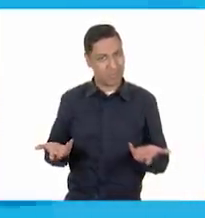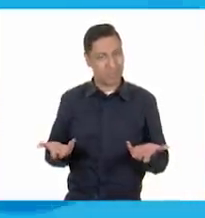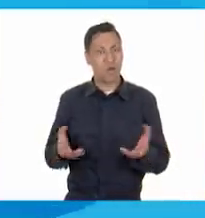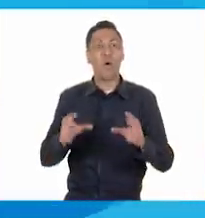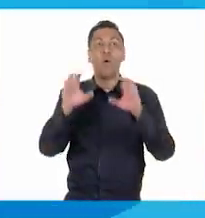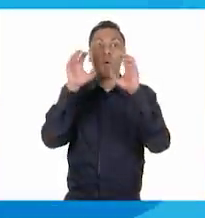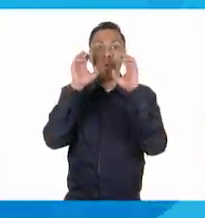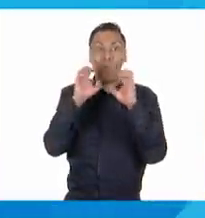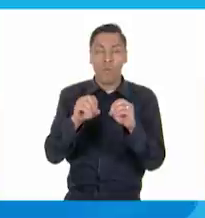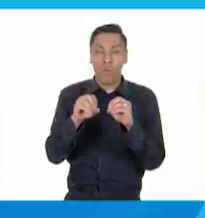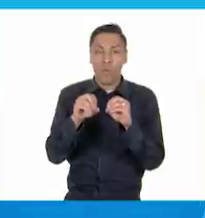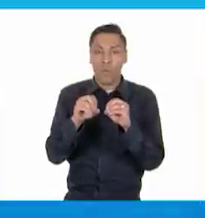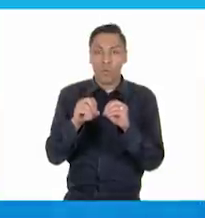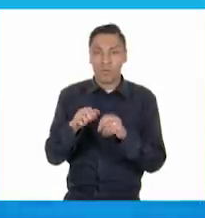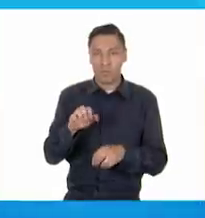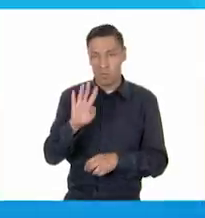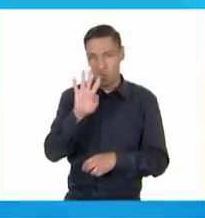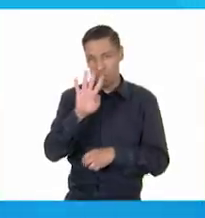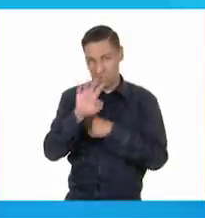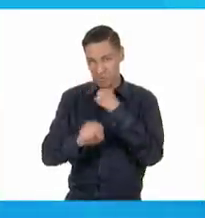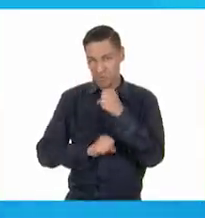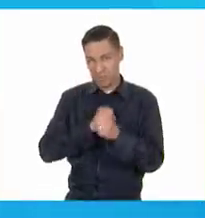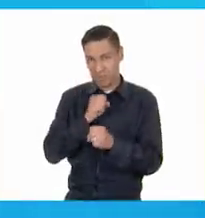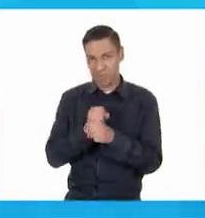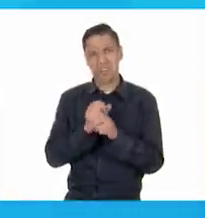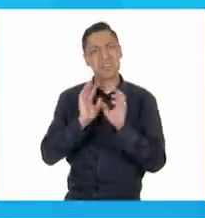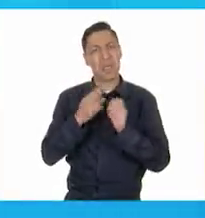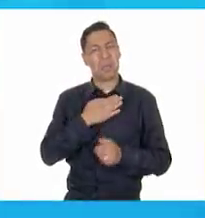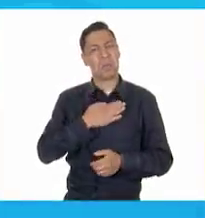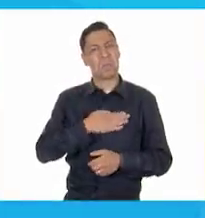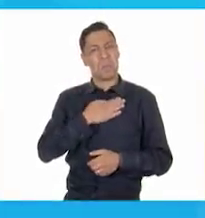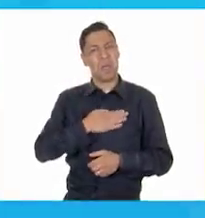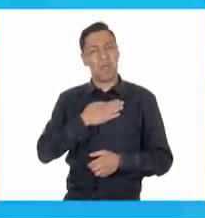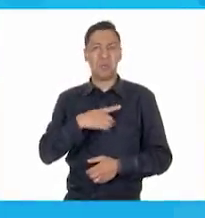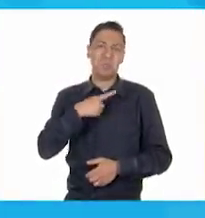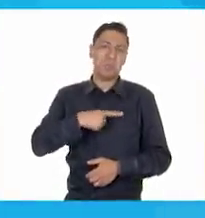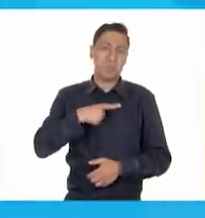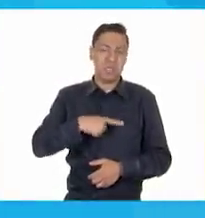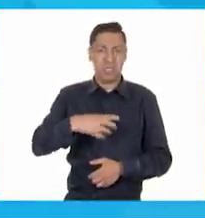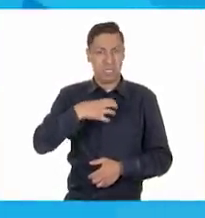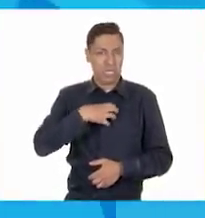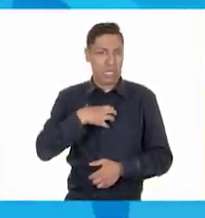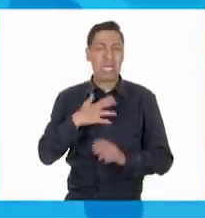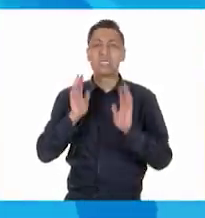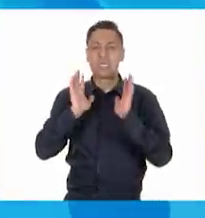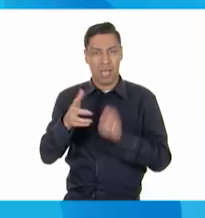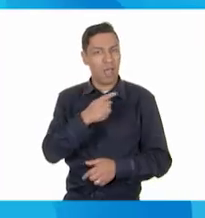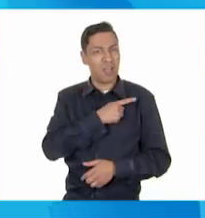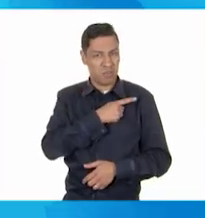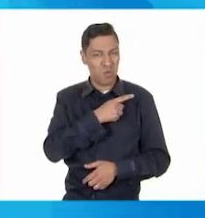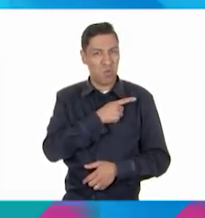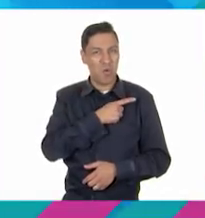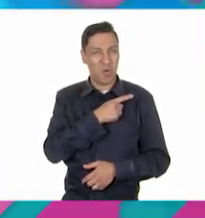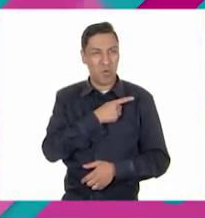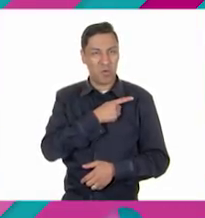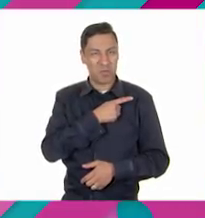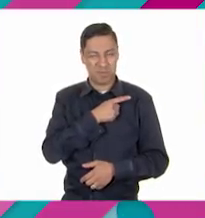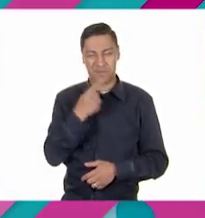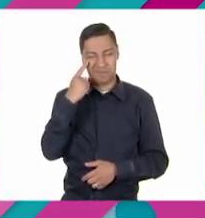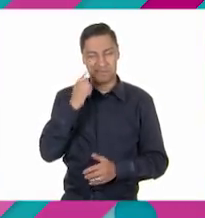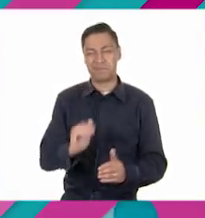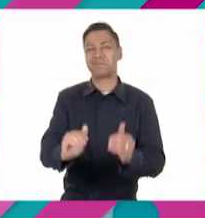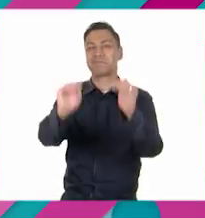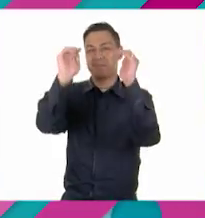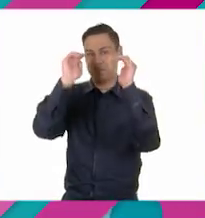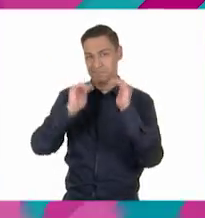También algo importante es que a esta edad podemos empezar a ir al baño solos. Ah. Muy bien. Voy a pegar mi siguiente imagen